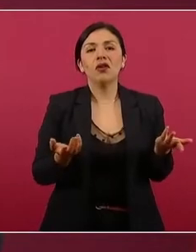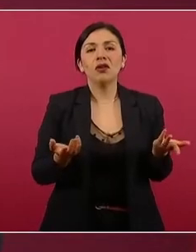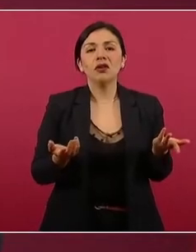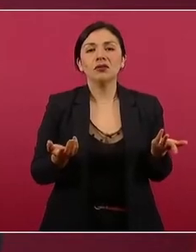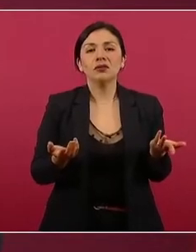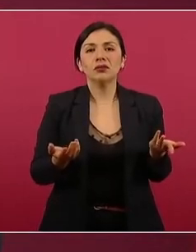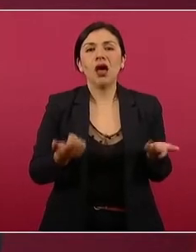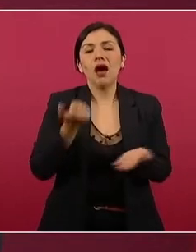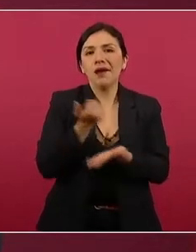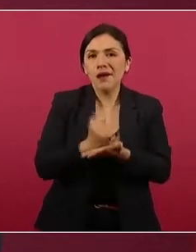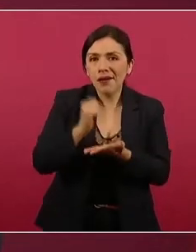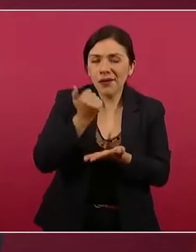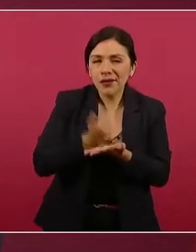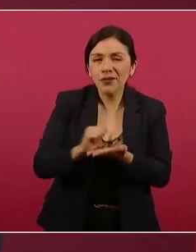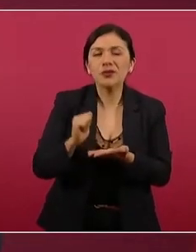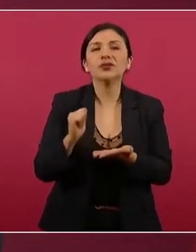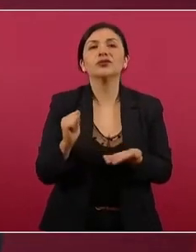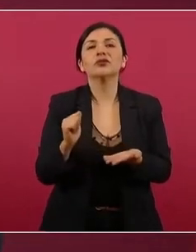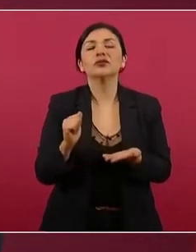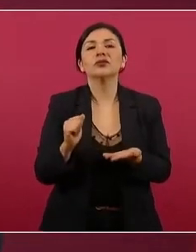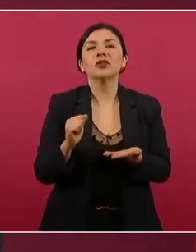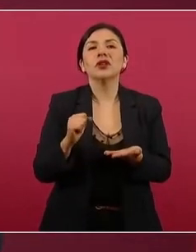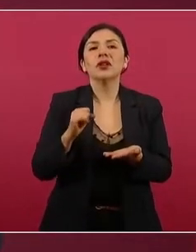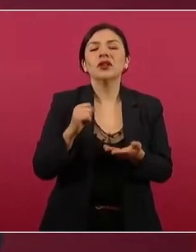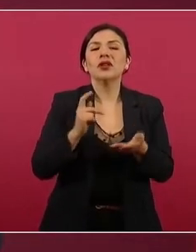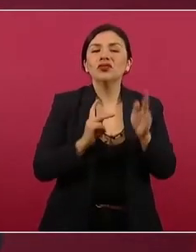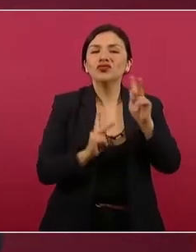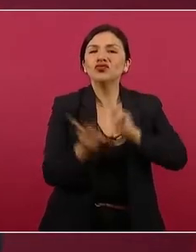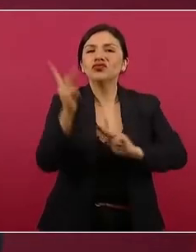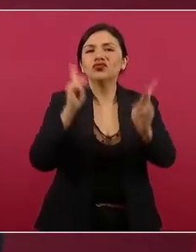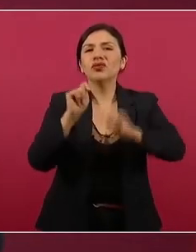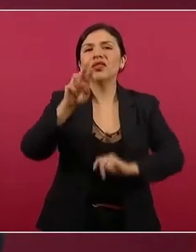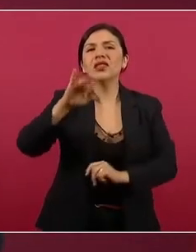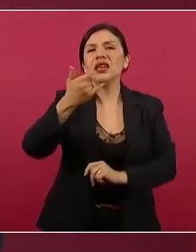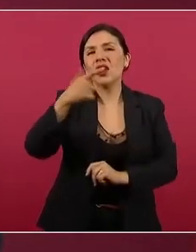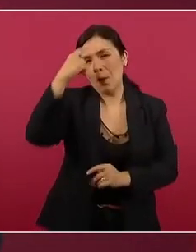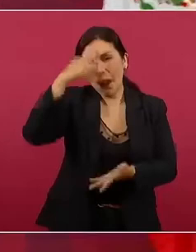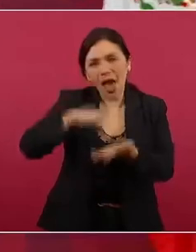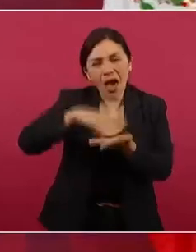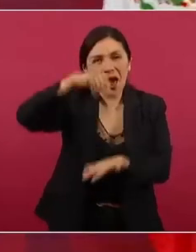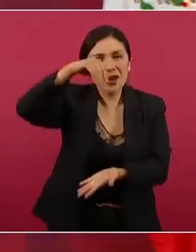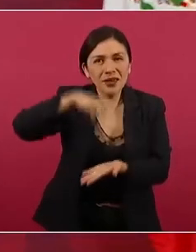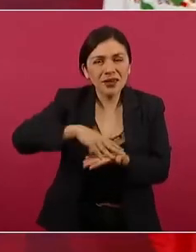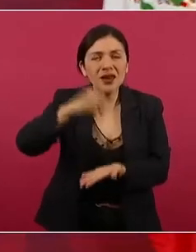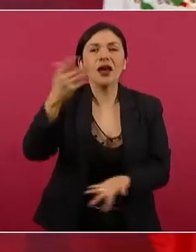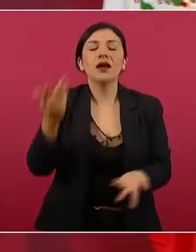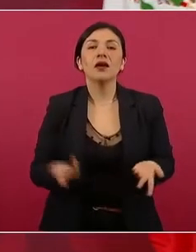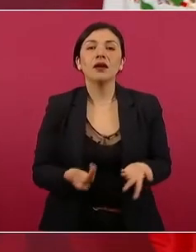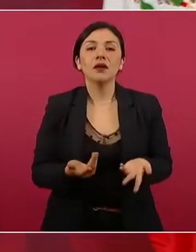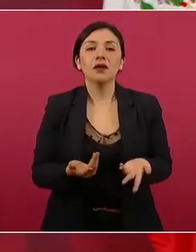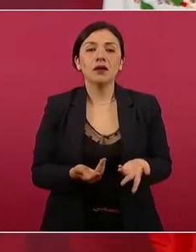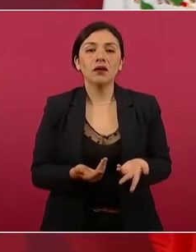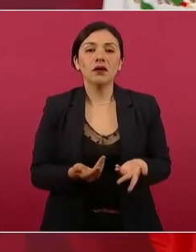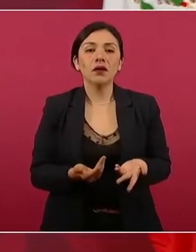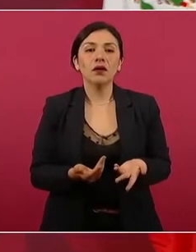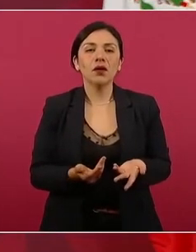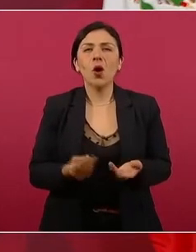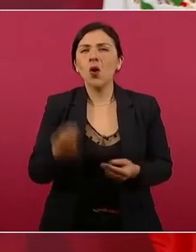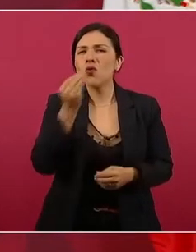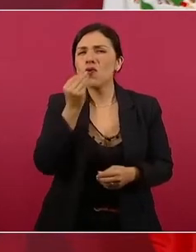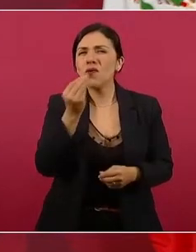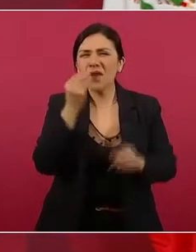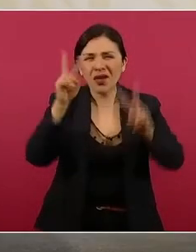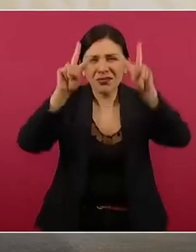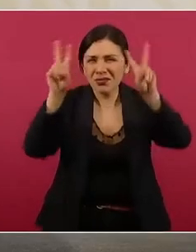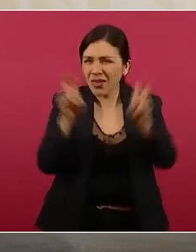arroz, trigo harinero, alimento.